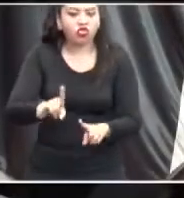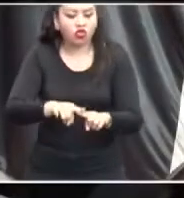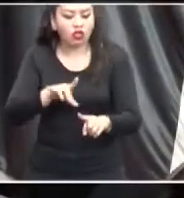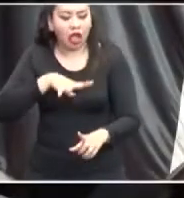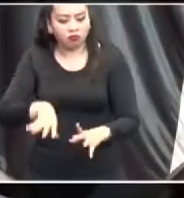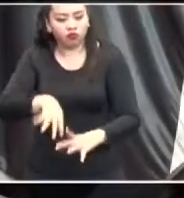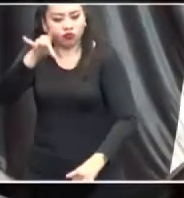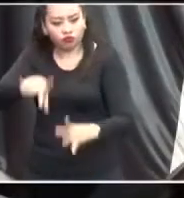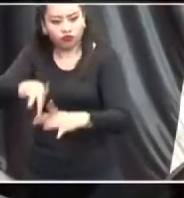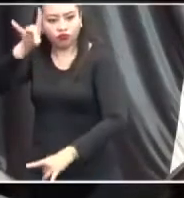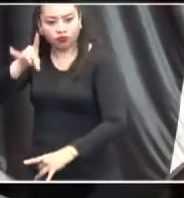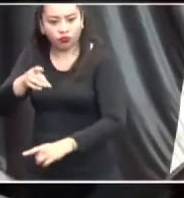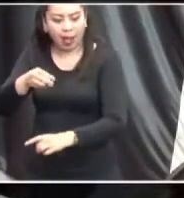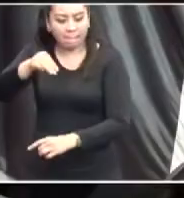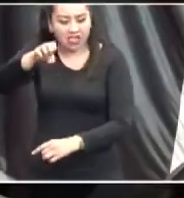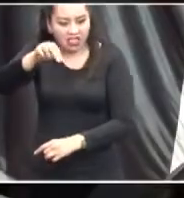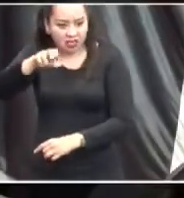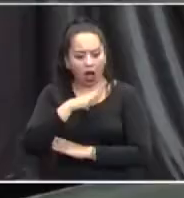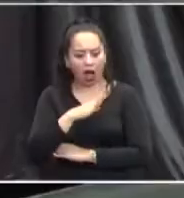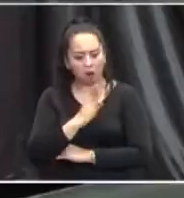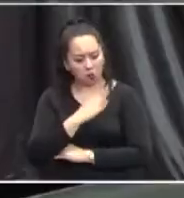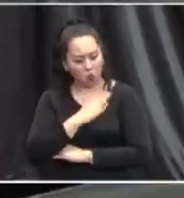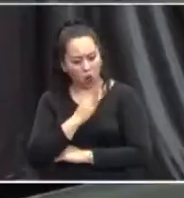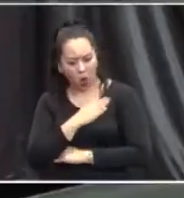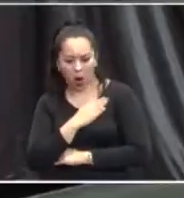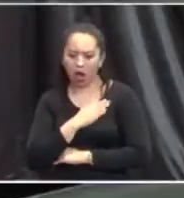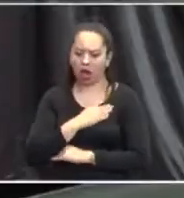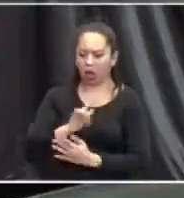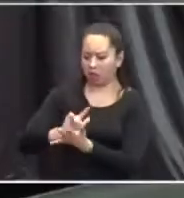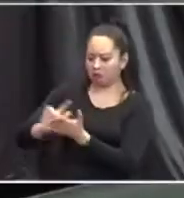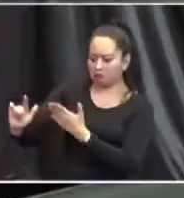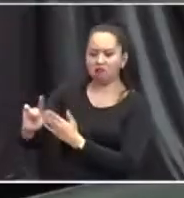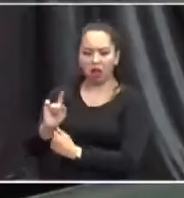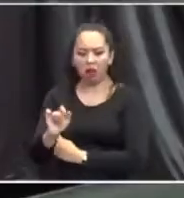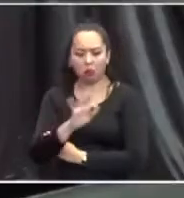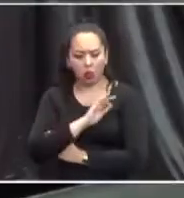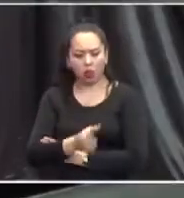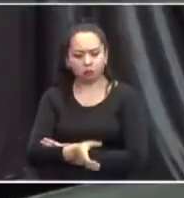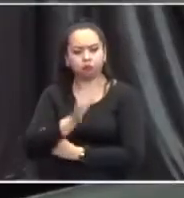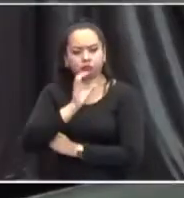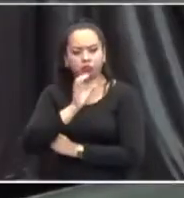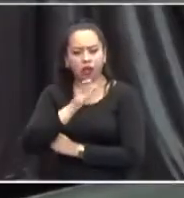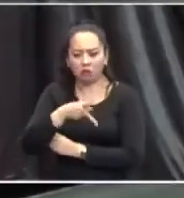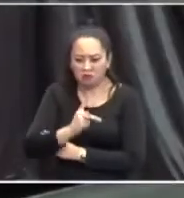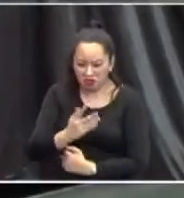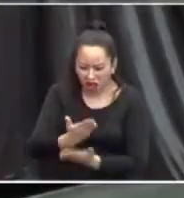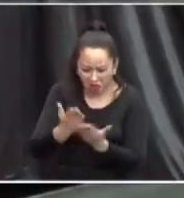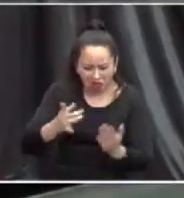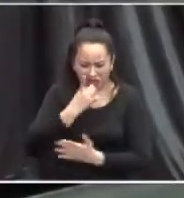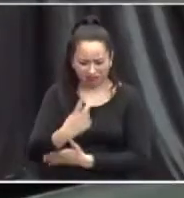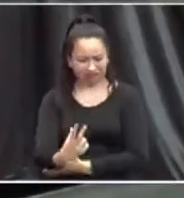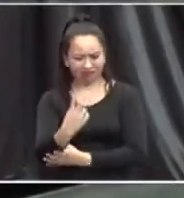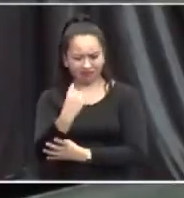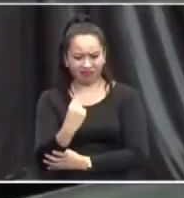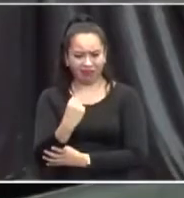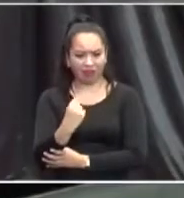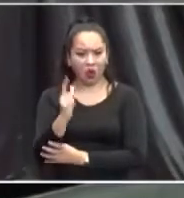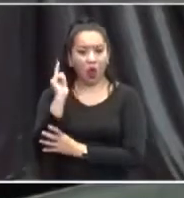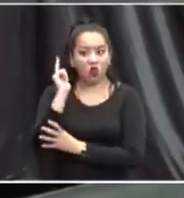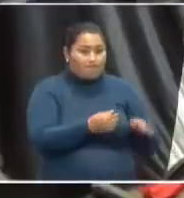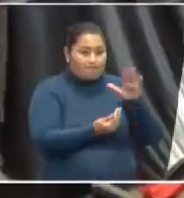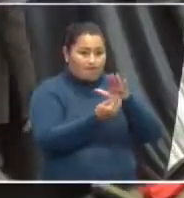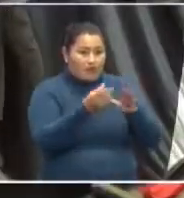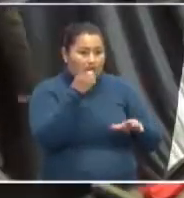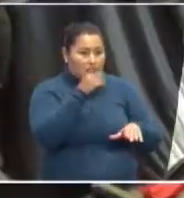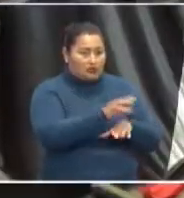millones de pesos menos que el legislativo local. De manera personal, yo no lo justifico. De hecho, dentro de la reorientación